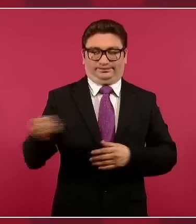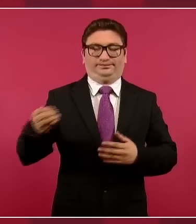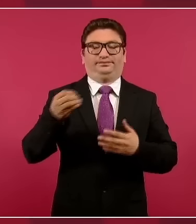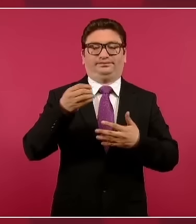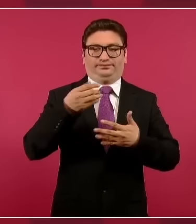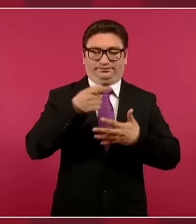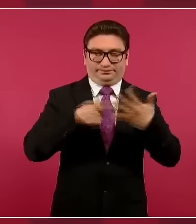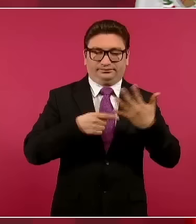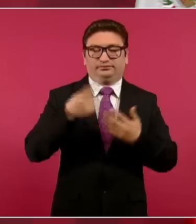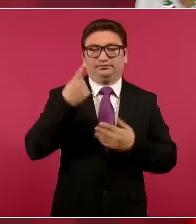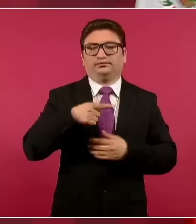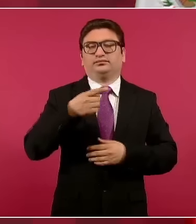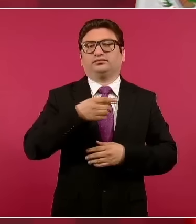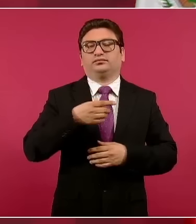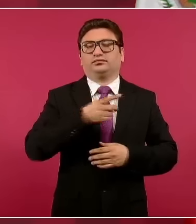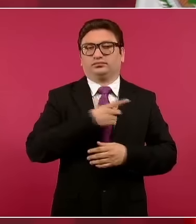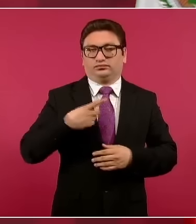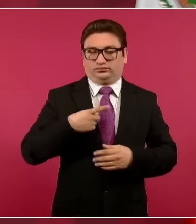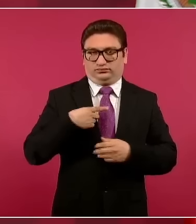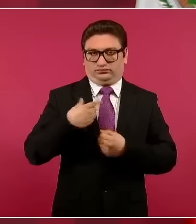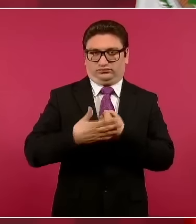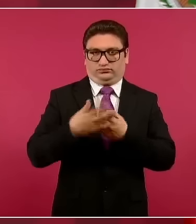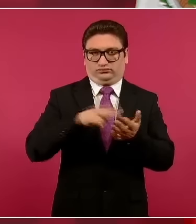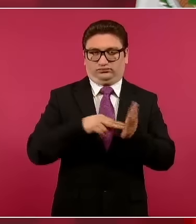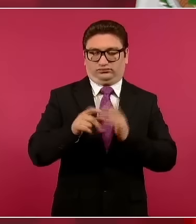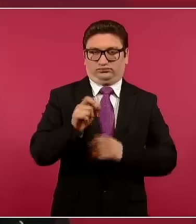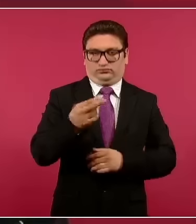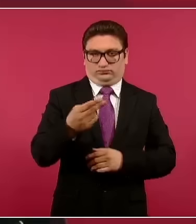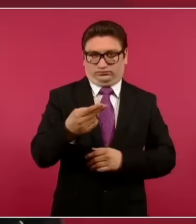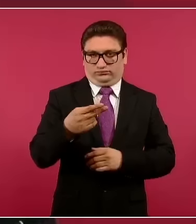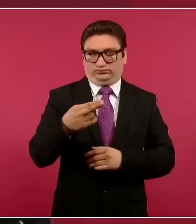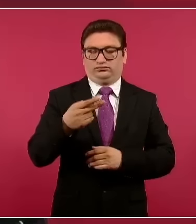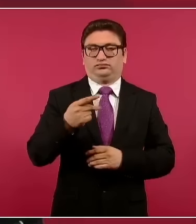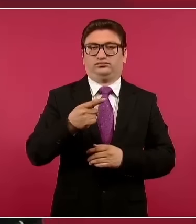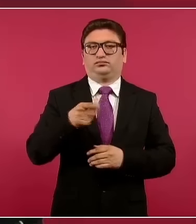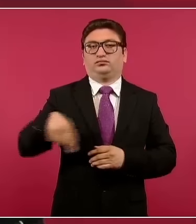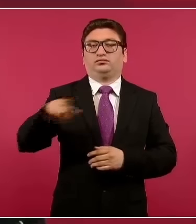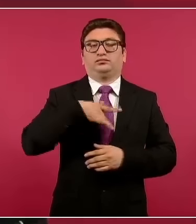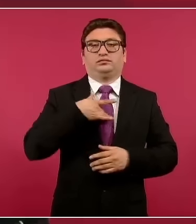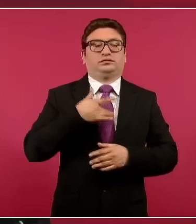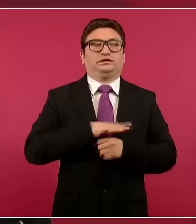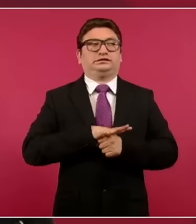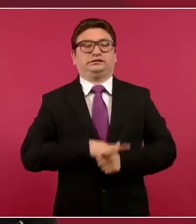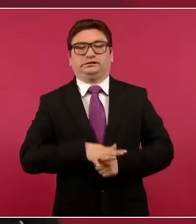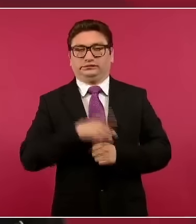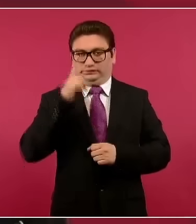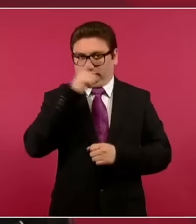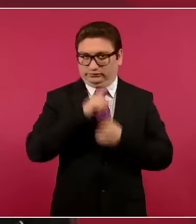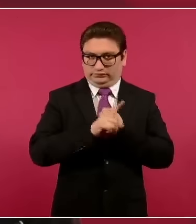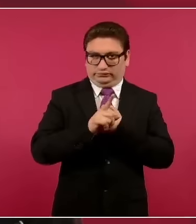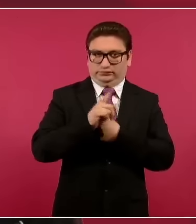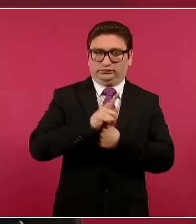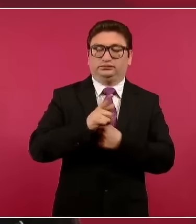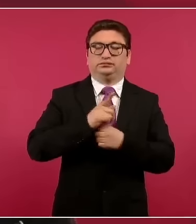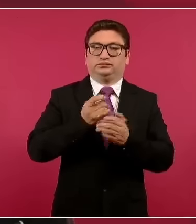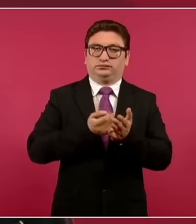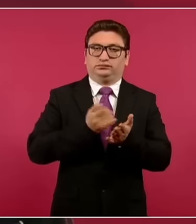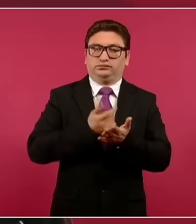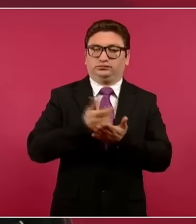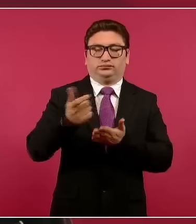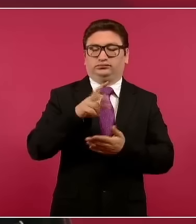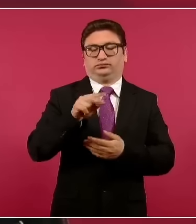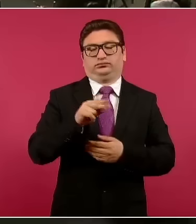para que el 2025 no tengan presiones de pago de intereses de deuda.